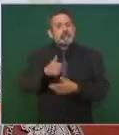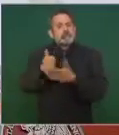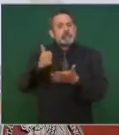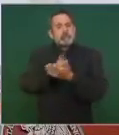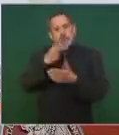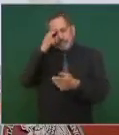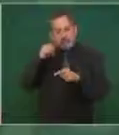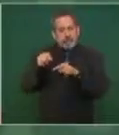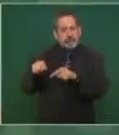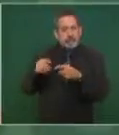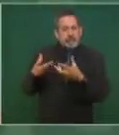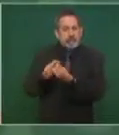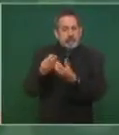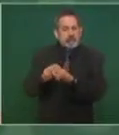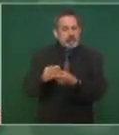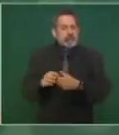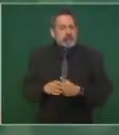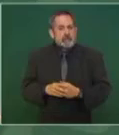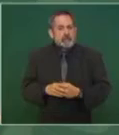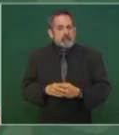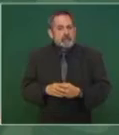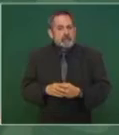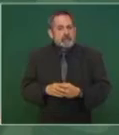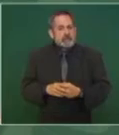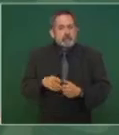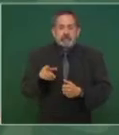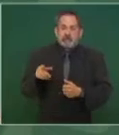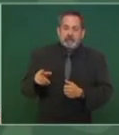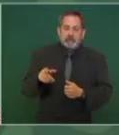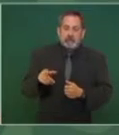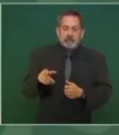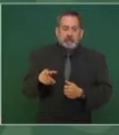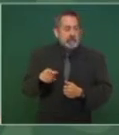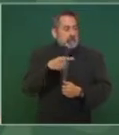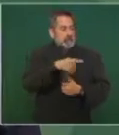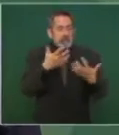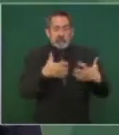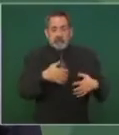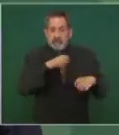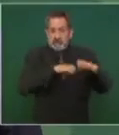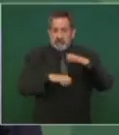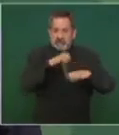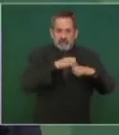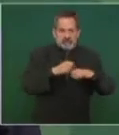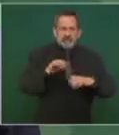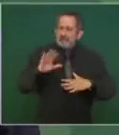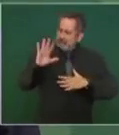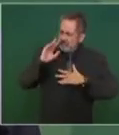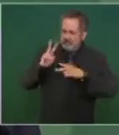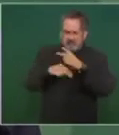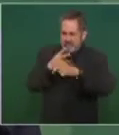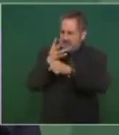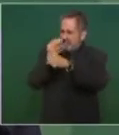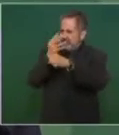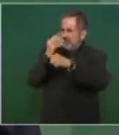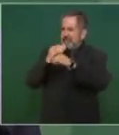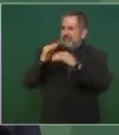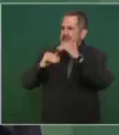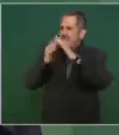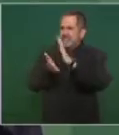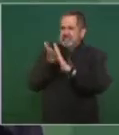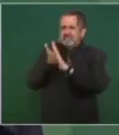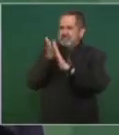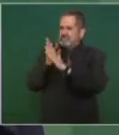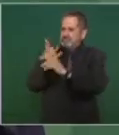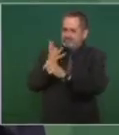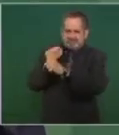ciudad. Las empresas se comprometieron a la rehabilitación de la línea